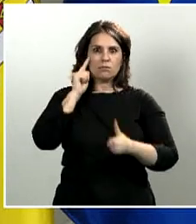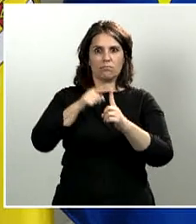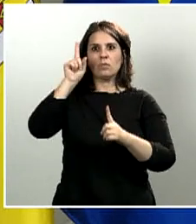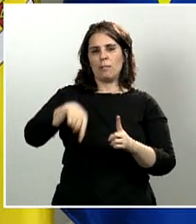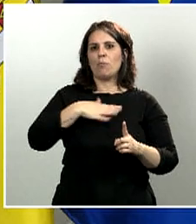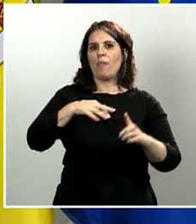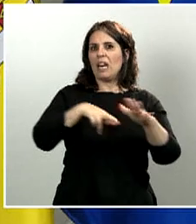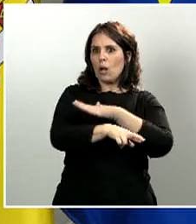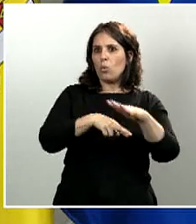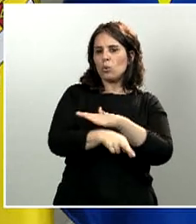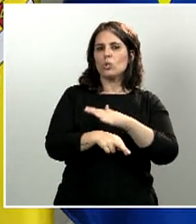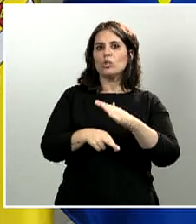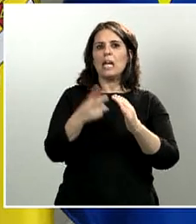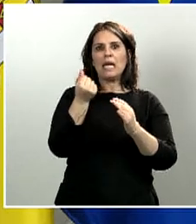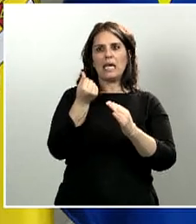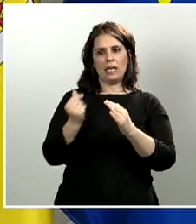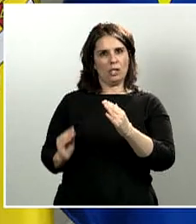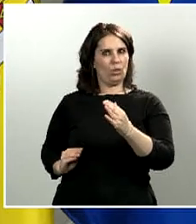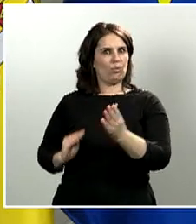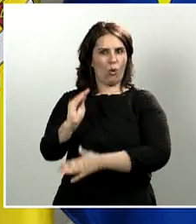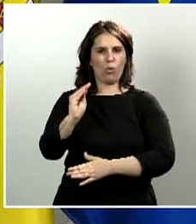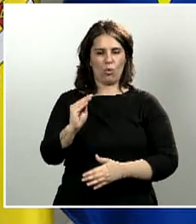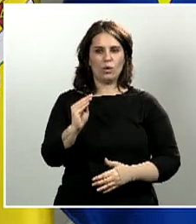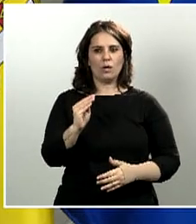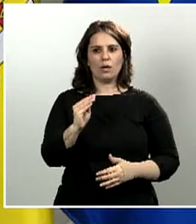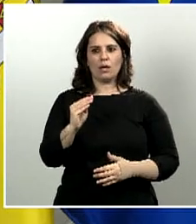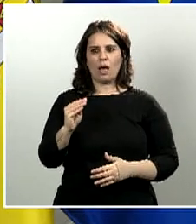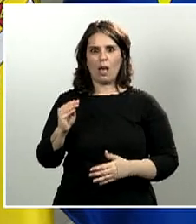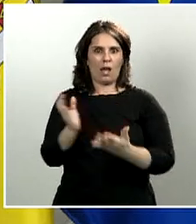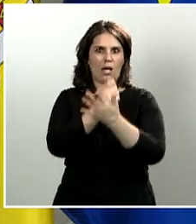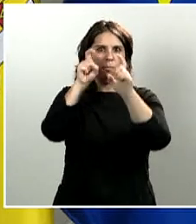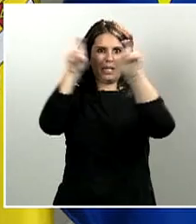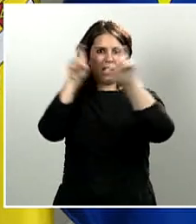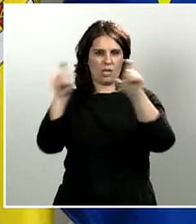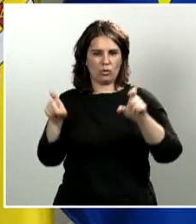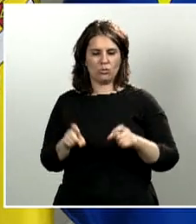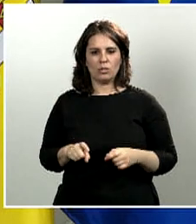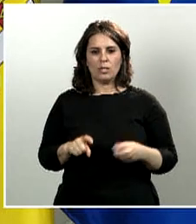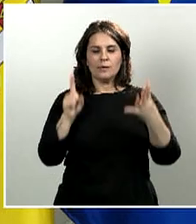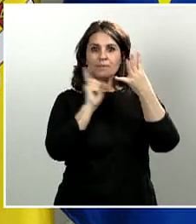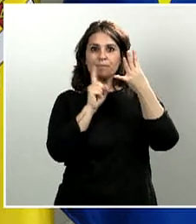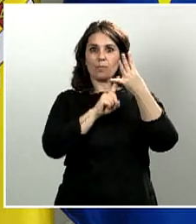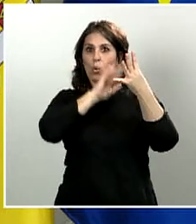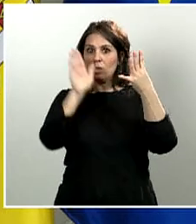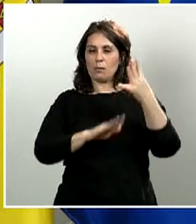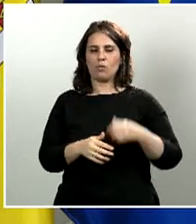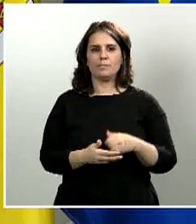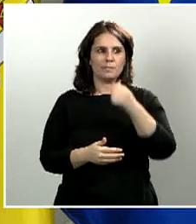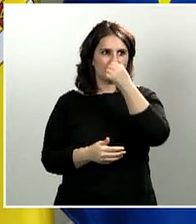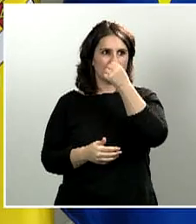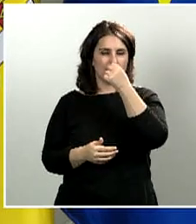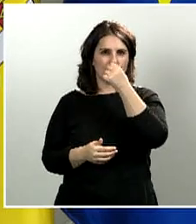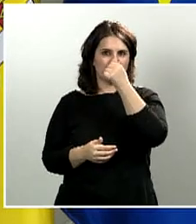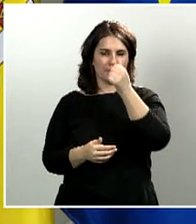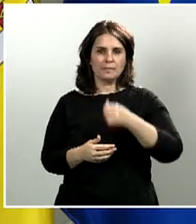liquidez al conjunto del tejido empresarial de nuestro país. Y en último lugar, un conjunto de medidas más específicamente